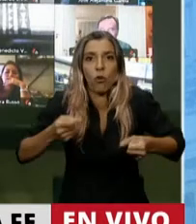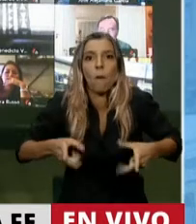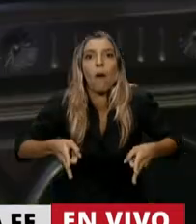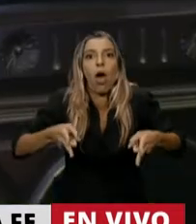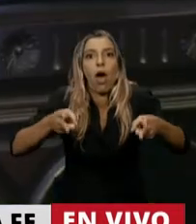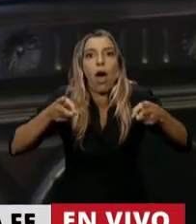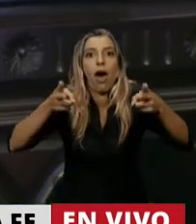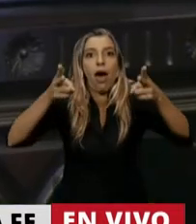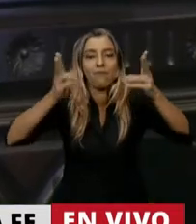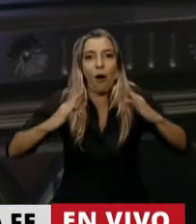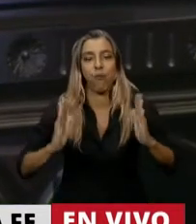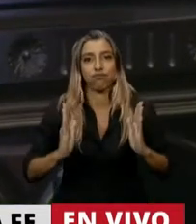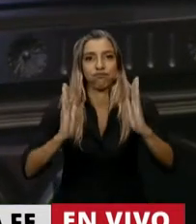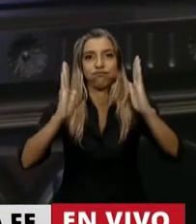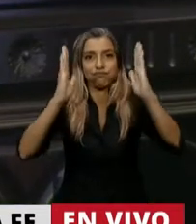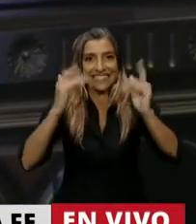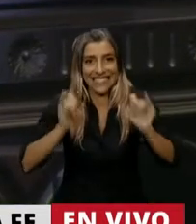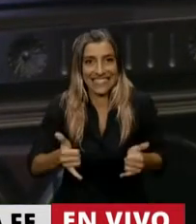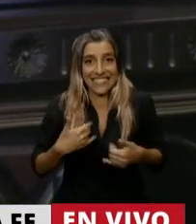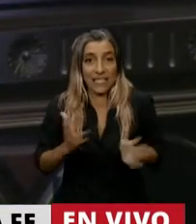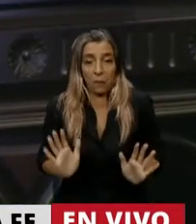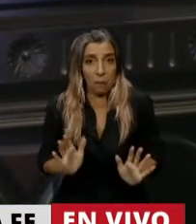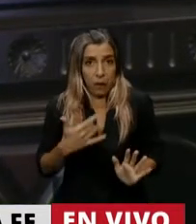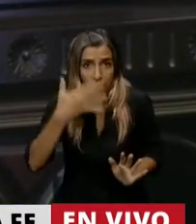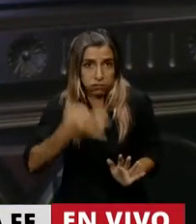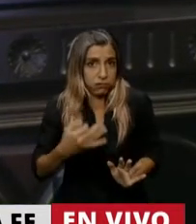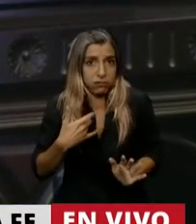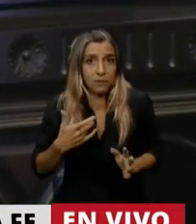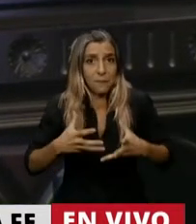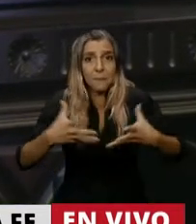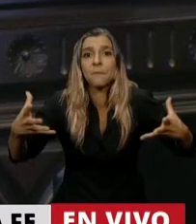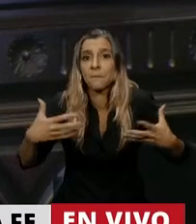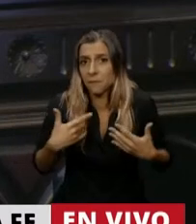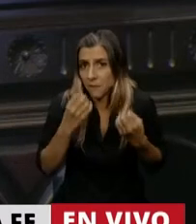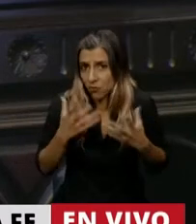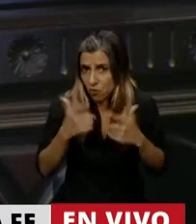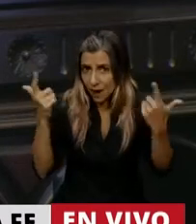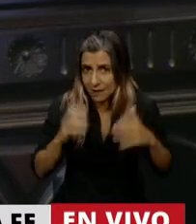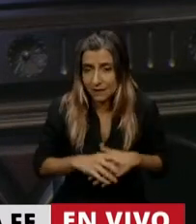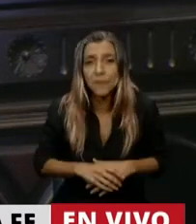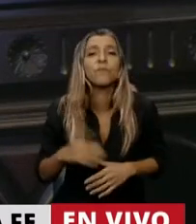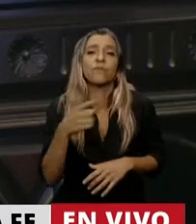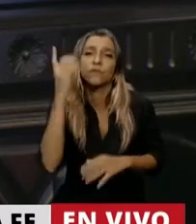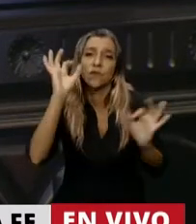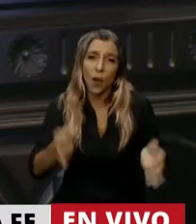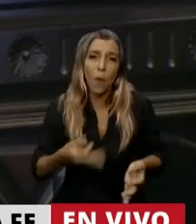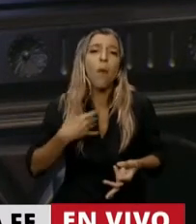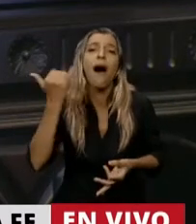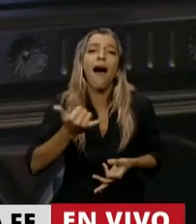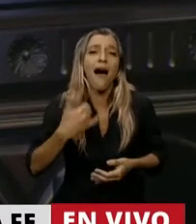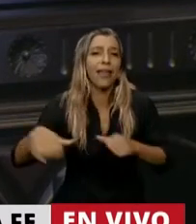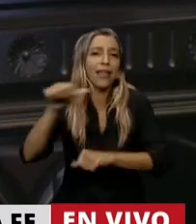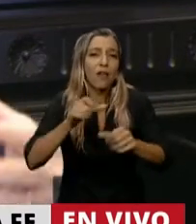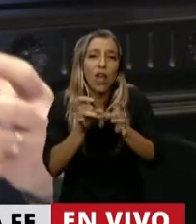efectos de los gases de efecto invernadero que producen en el ambiente y en el cambio